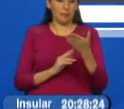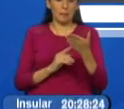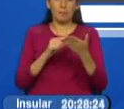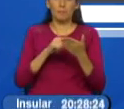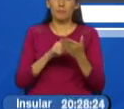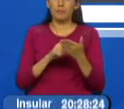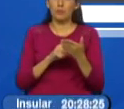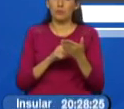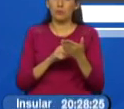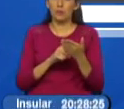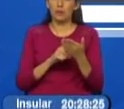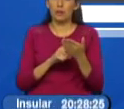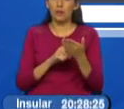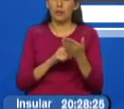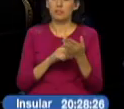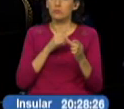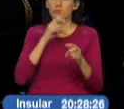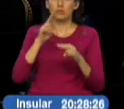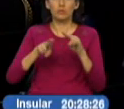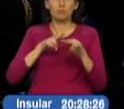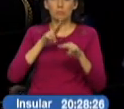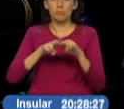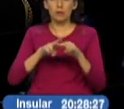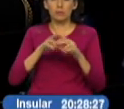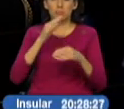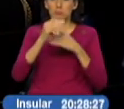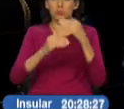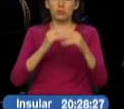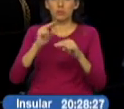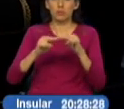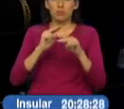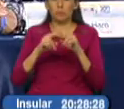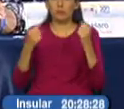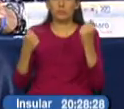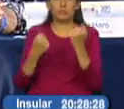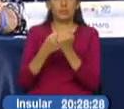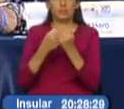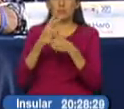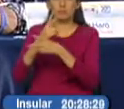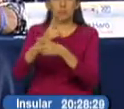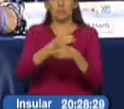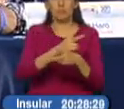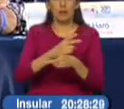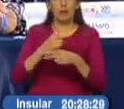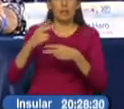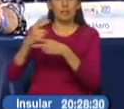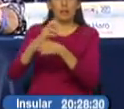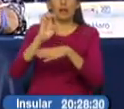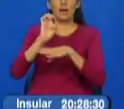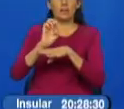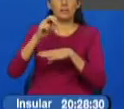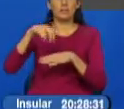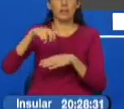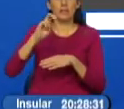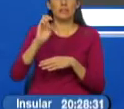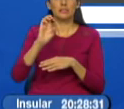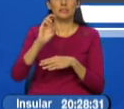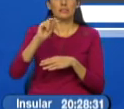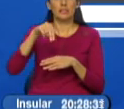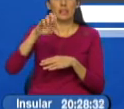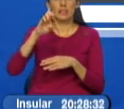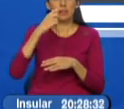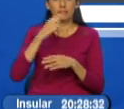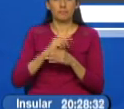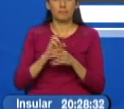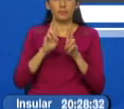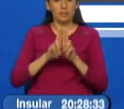lugar de una manera normal. Misiva que respalda la organización de los comicios por parte del Consejo Nacional Electoral. Naciones Unidas